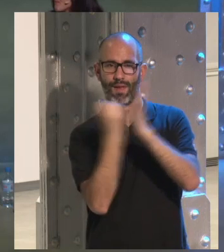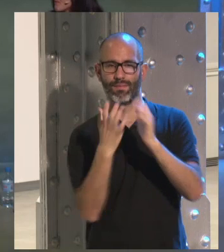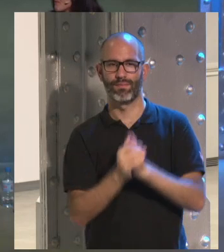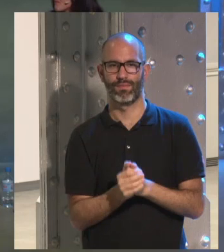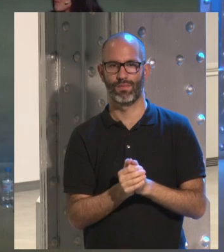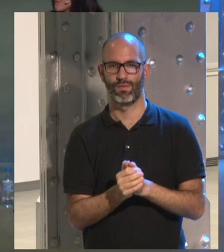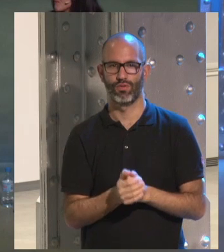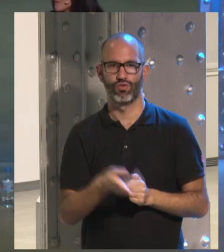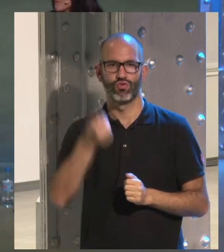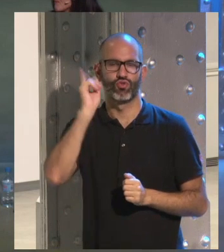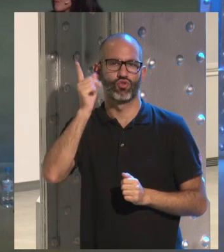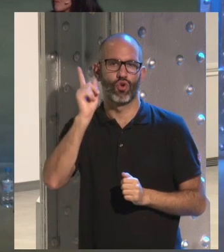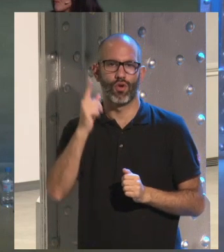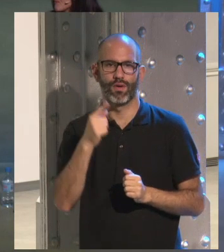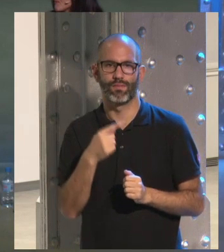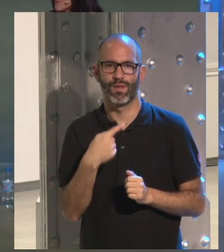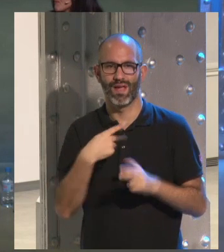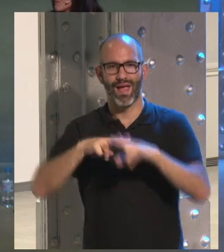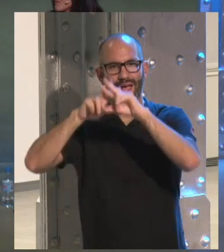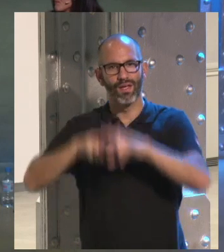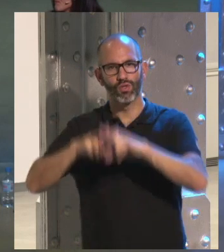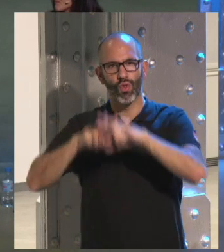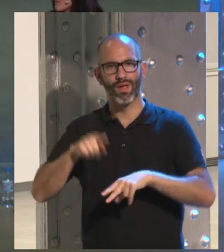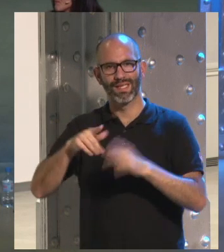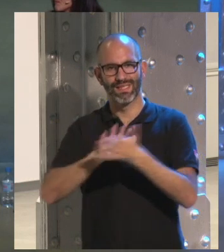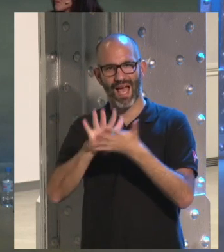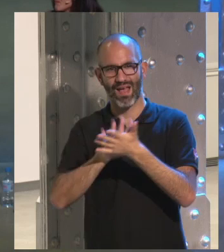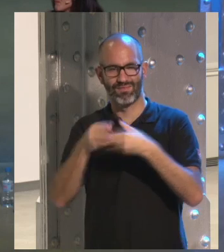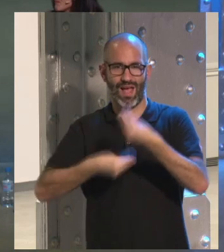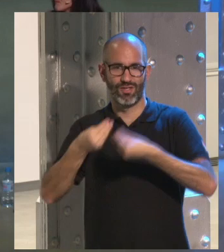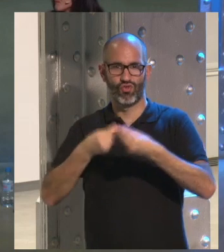quería hacer solo el estudio este que se ha hecho de Facebook